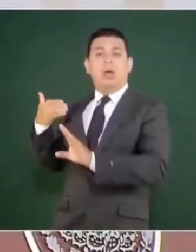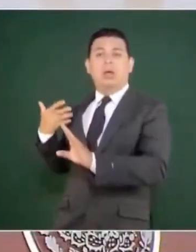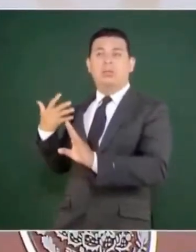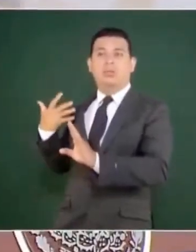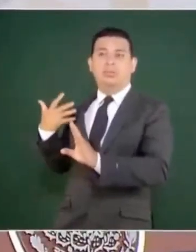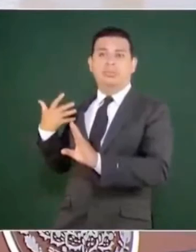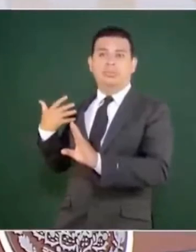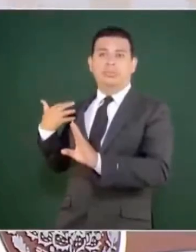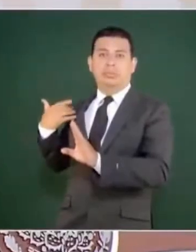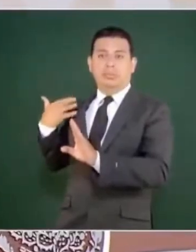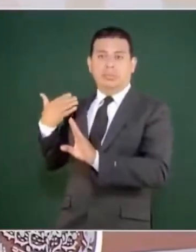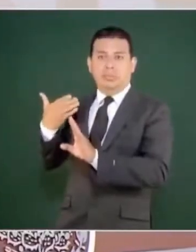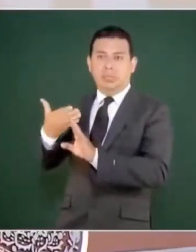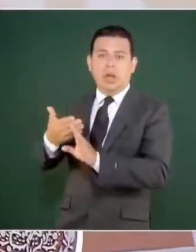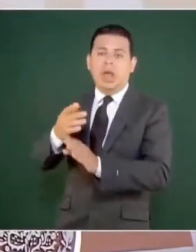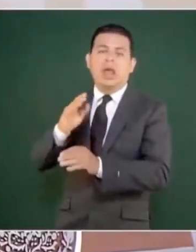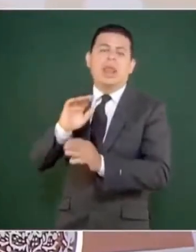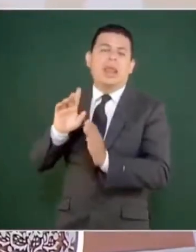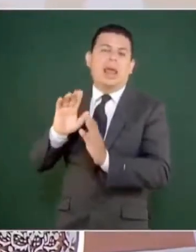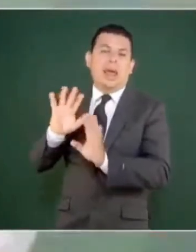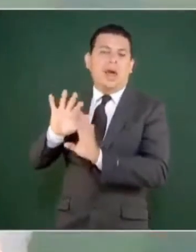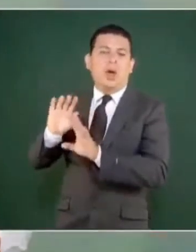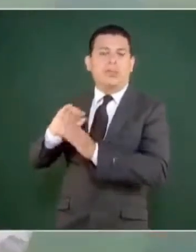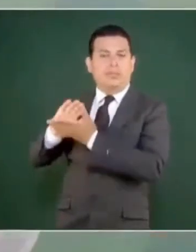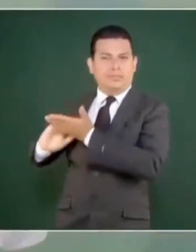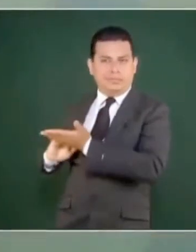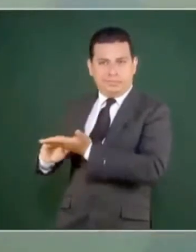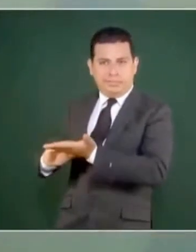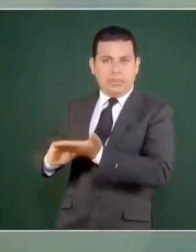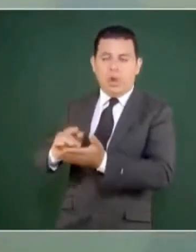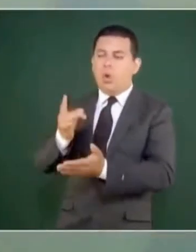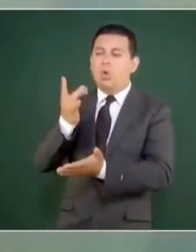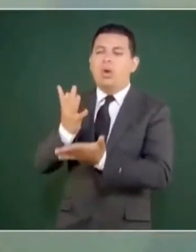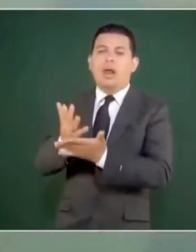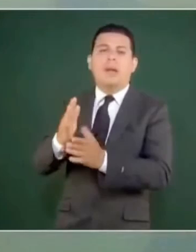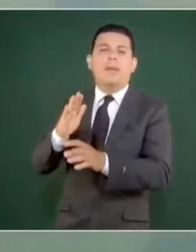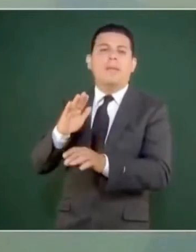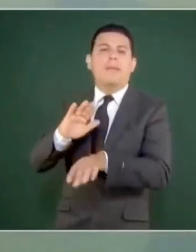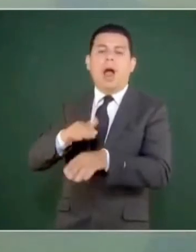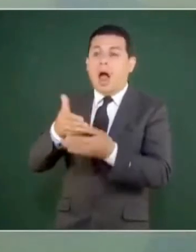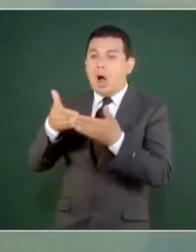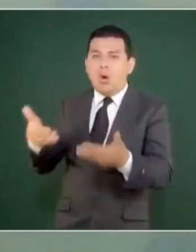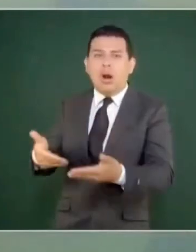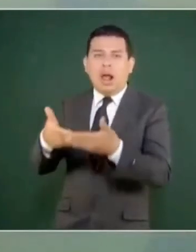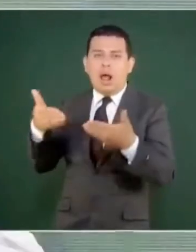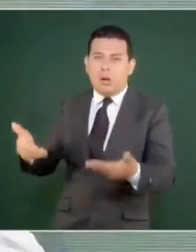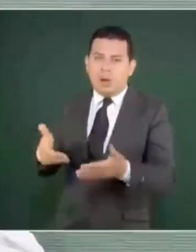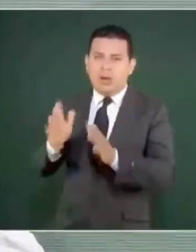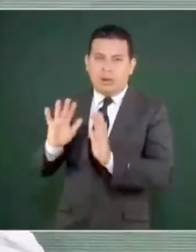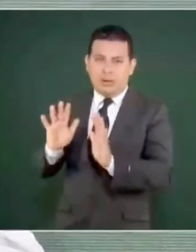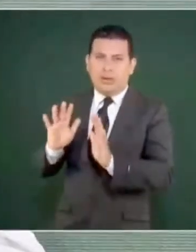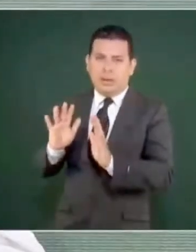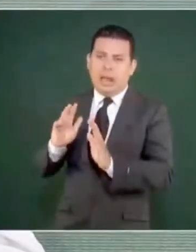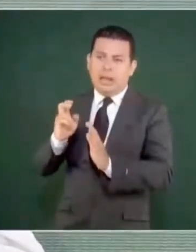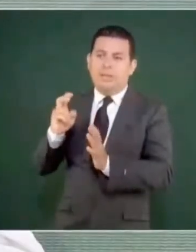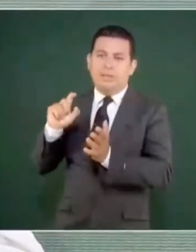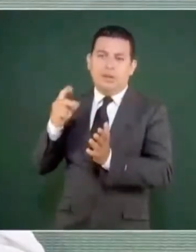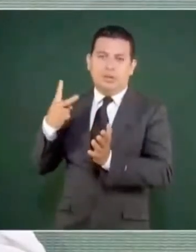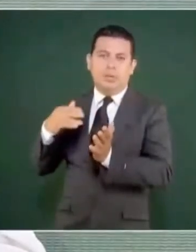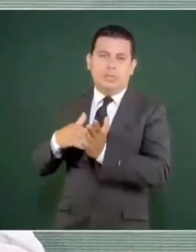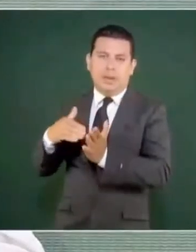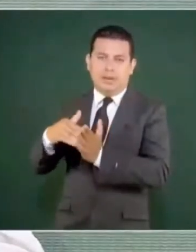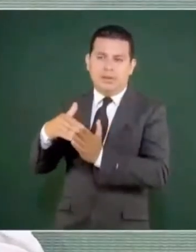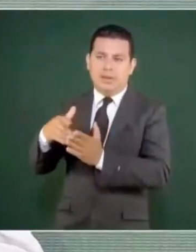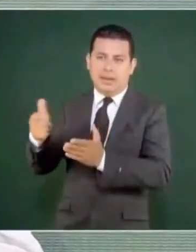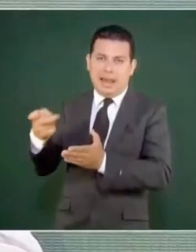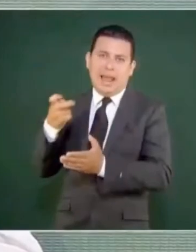decir es más nuevo, porque esto creo que llega, ya estos 22 mil millones llegaban